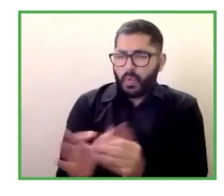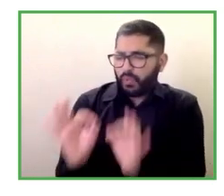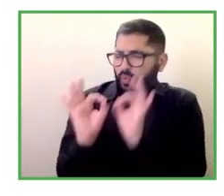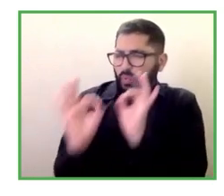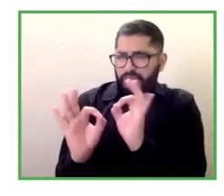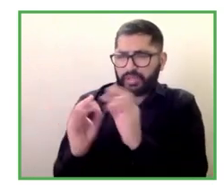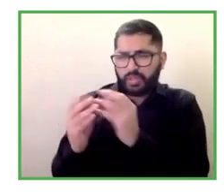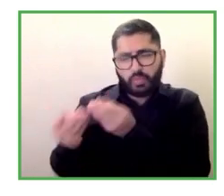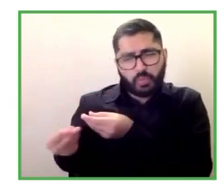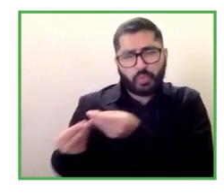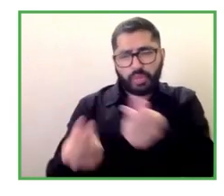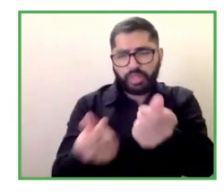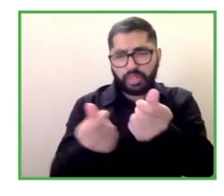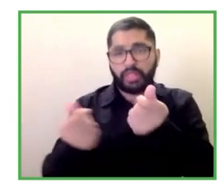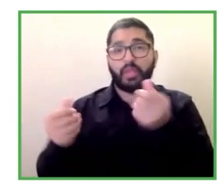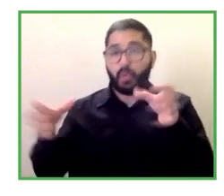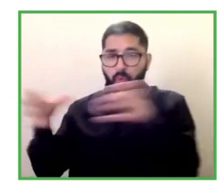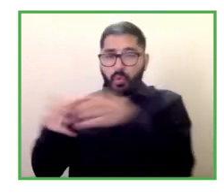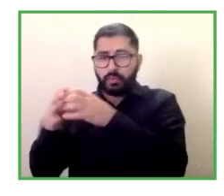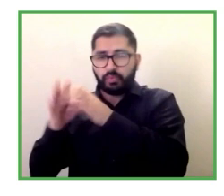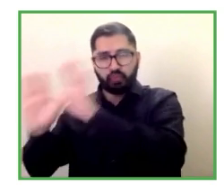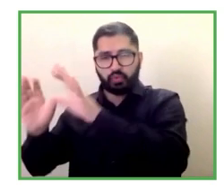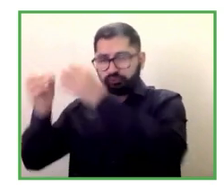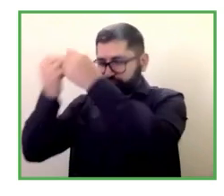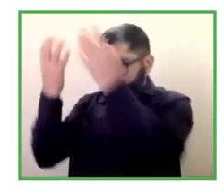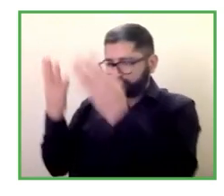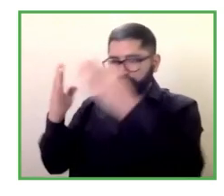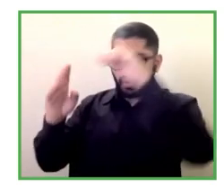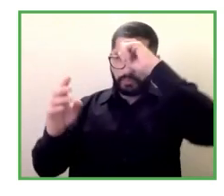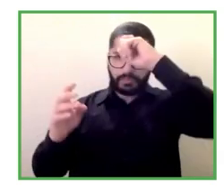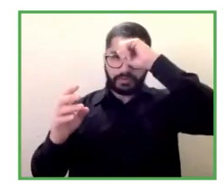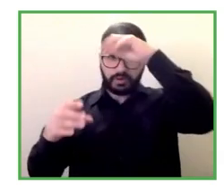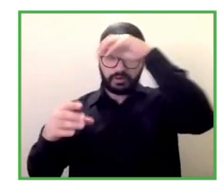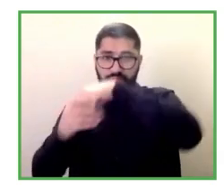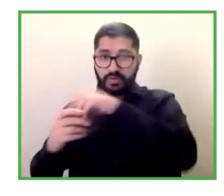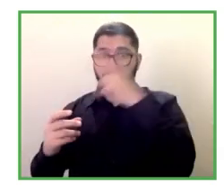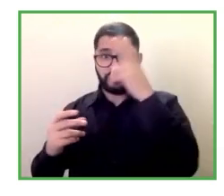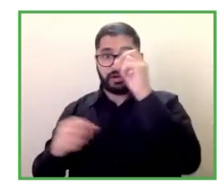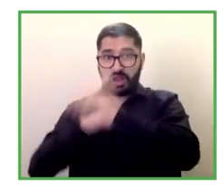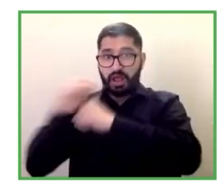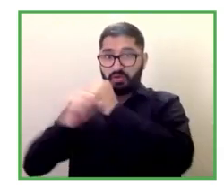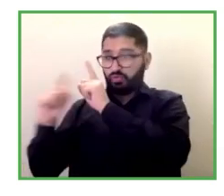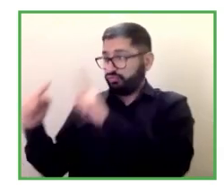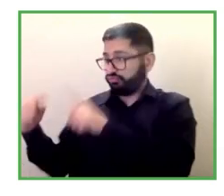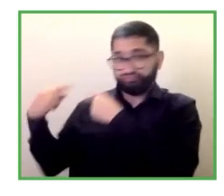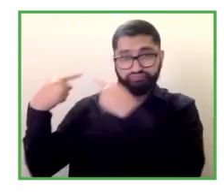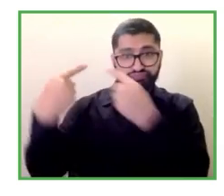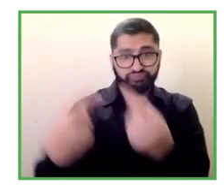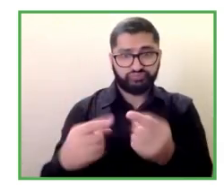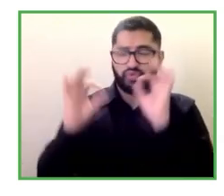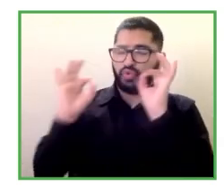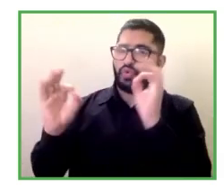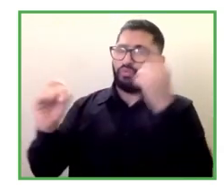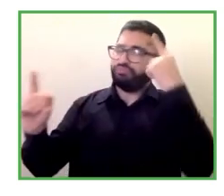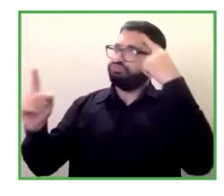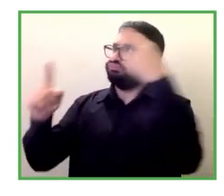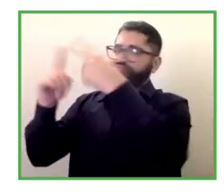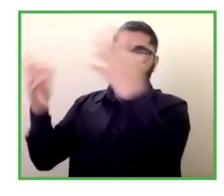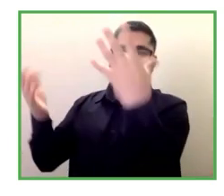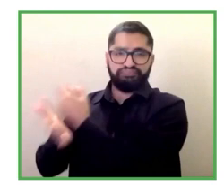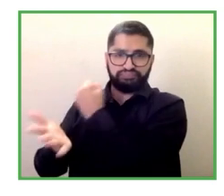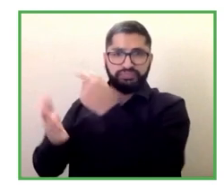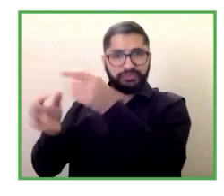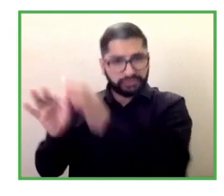éxito y poder conseguir que sea una realidad el empleo para personas con discapacidad intelectual que han salido de un régimen penitencial